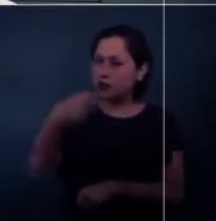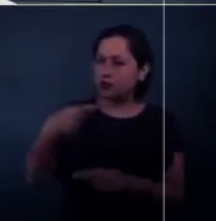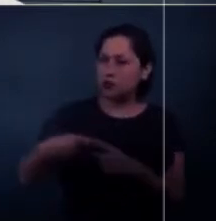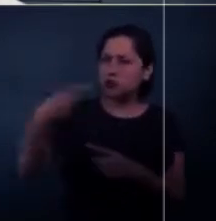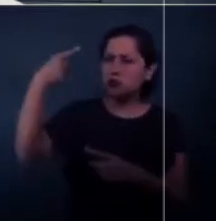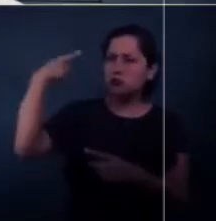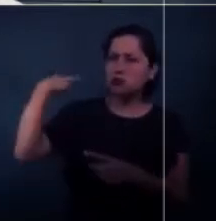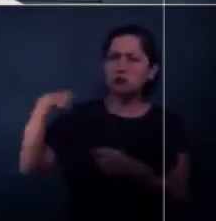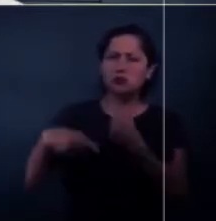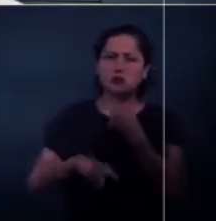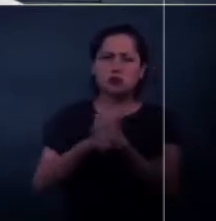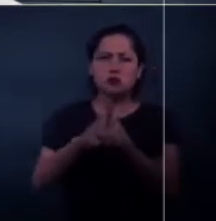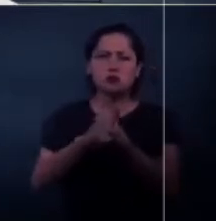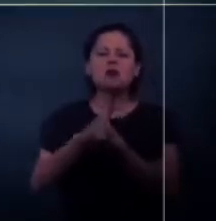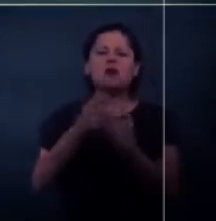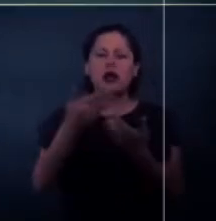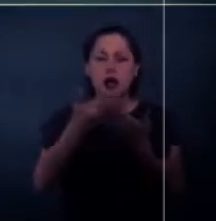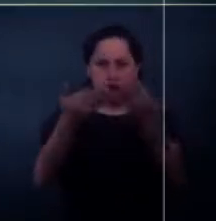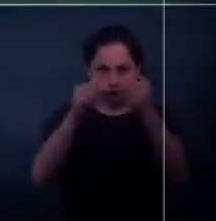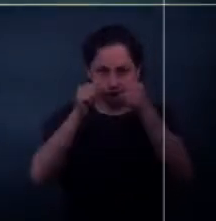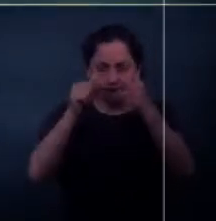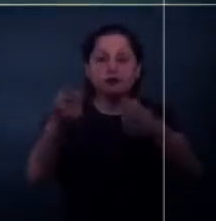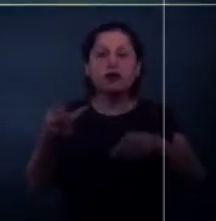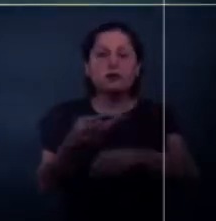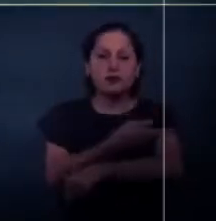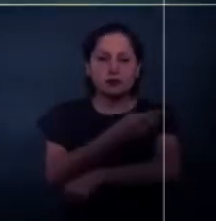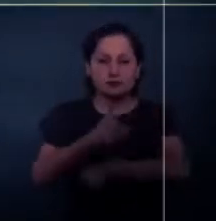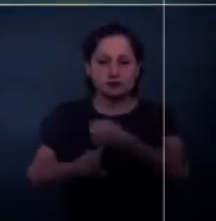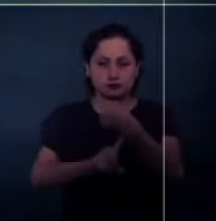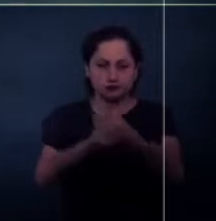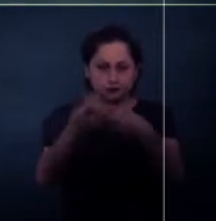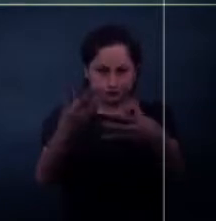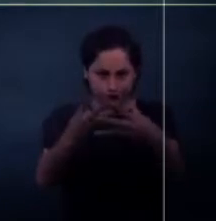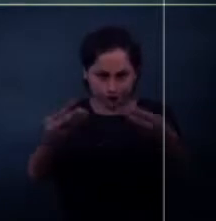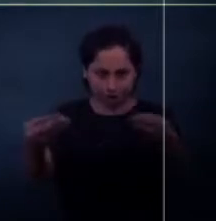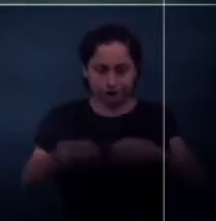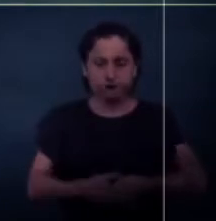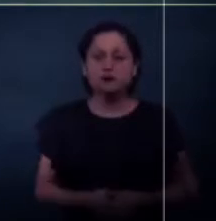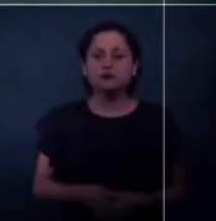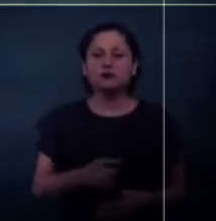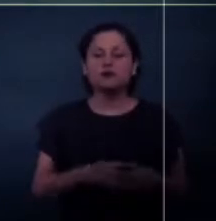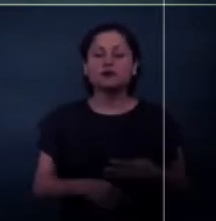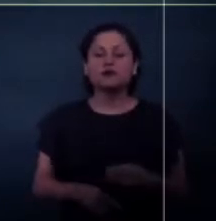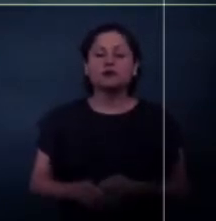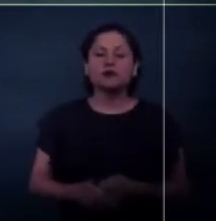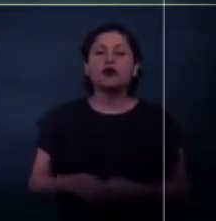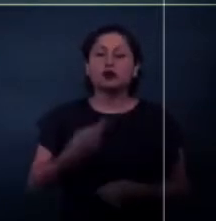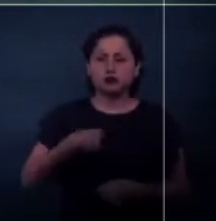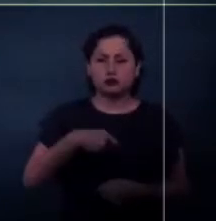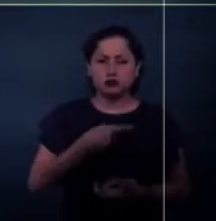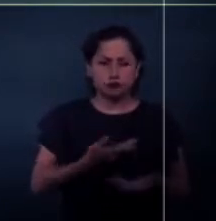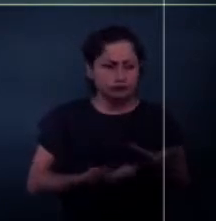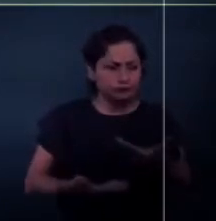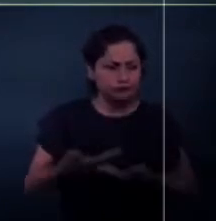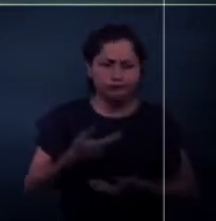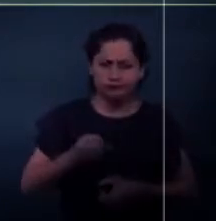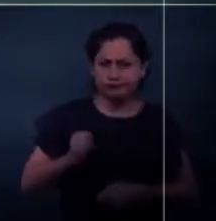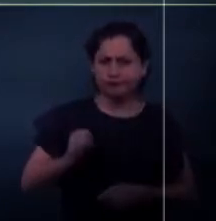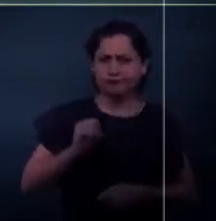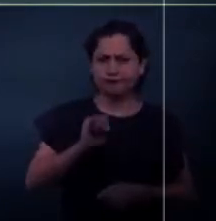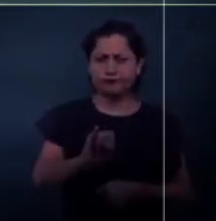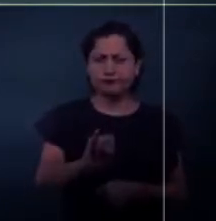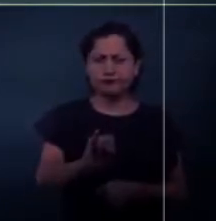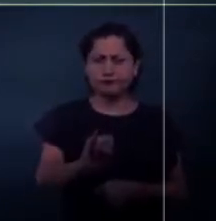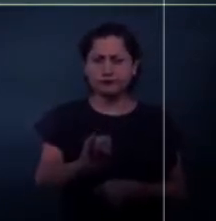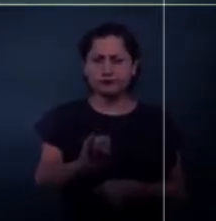Hay buena relación con